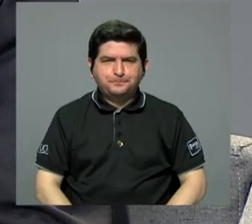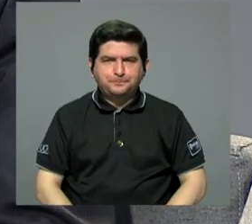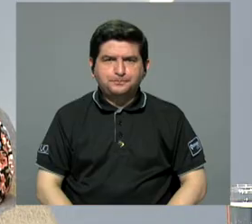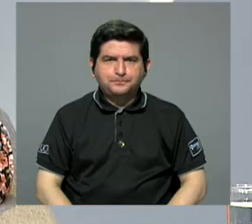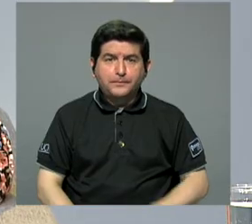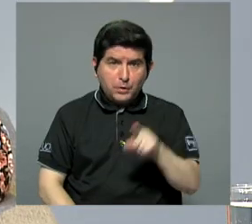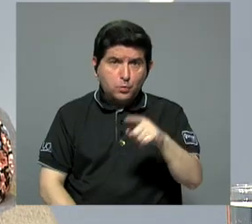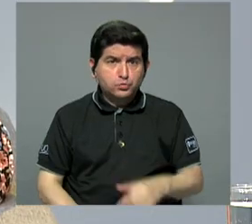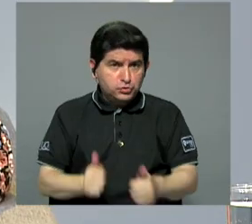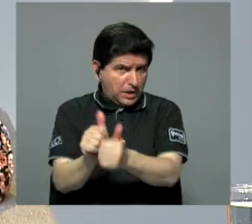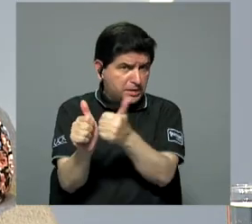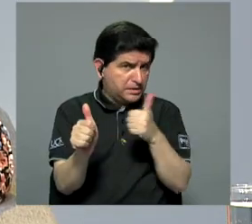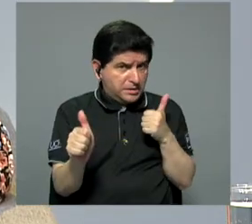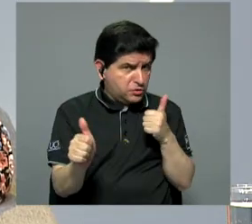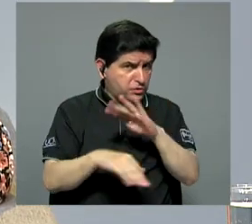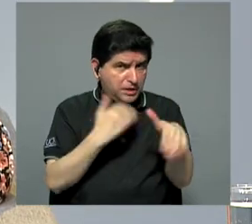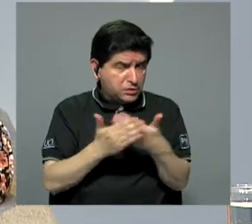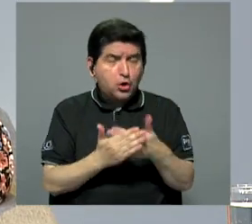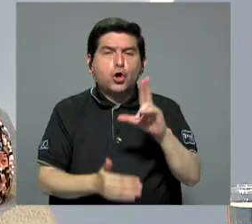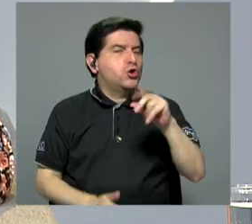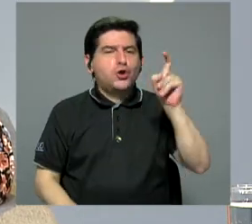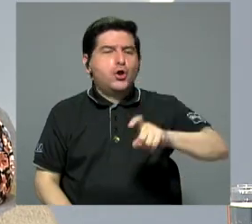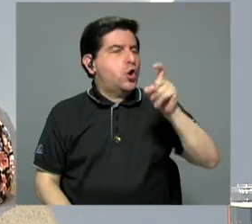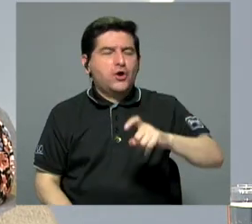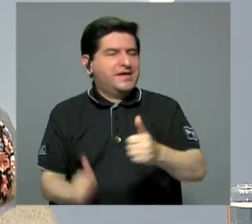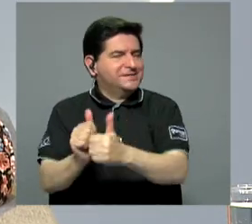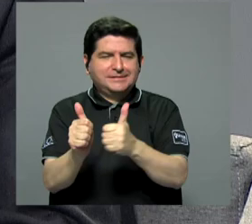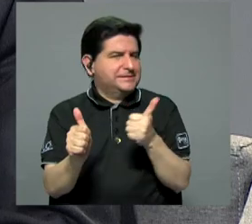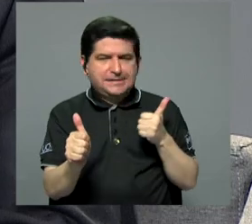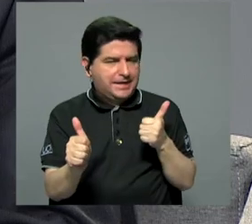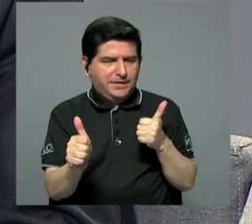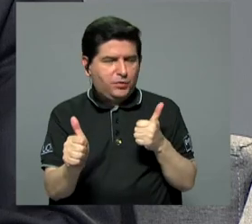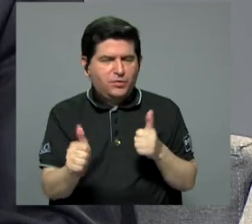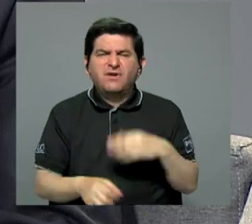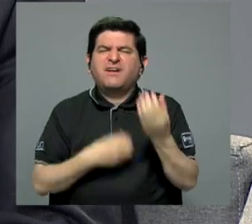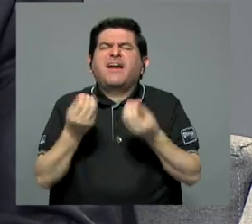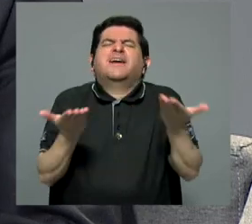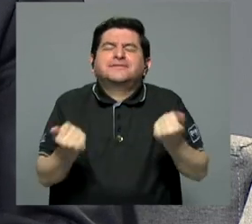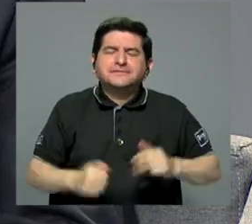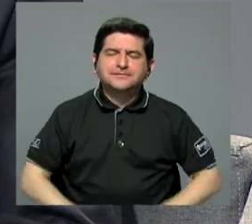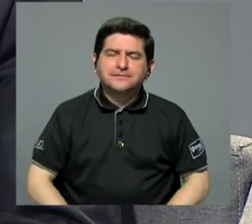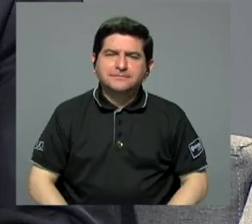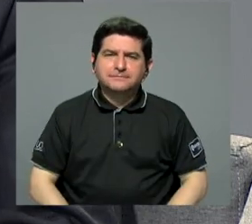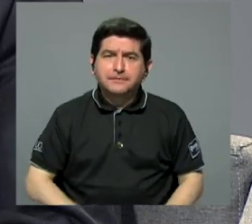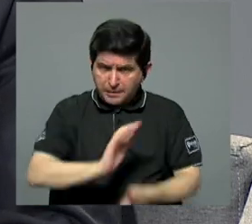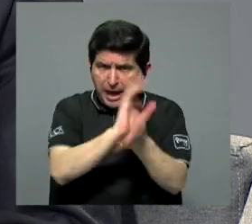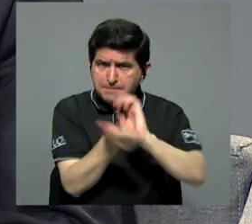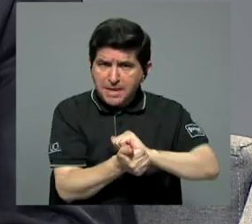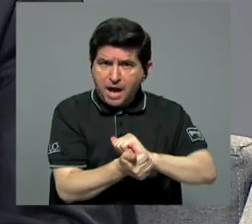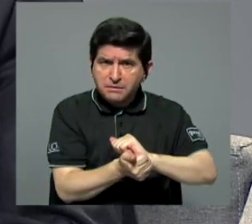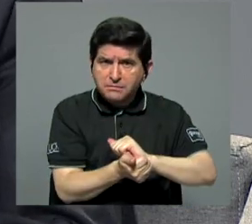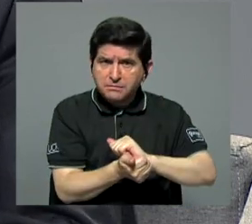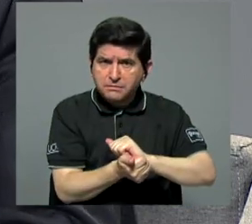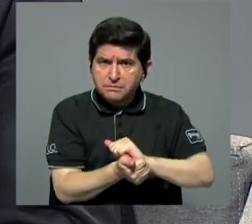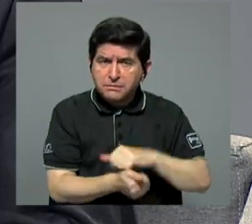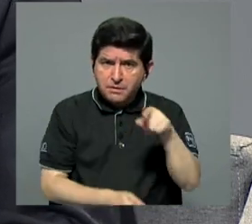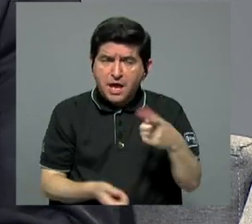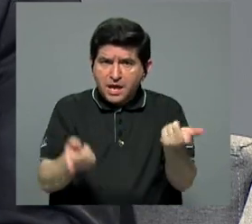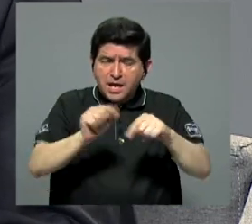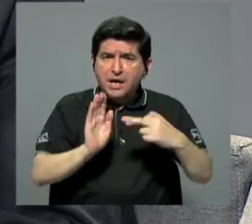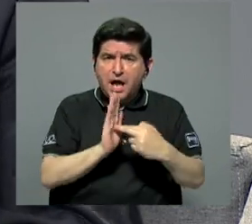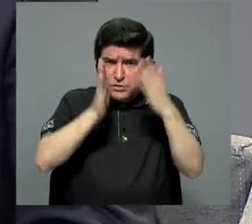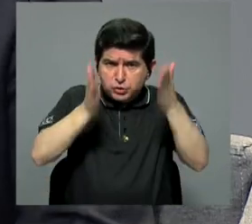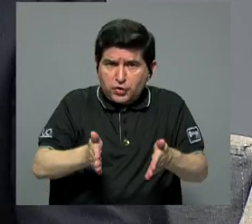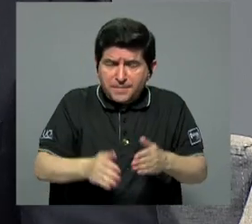las echaría marcha atrás en todo esto? No necesariamente las echaría atrás. ¿Qué haría? ¿Haría cambios por parte de los